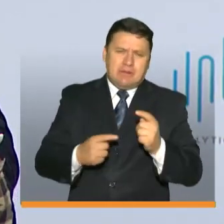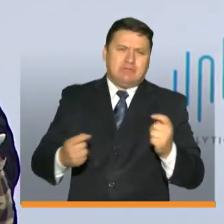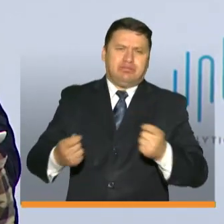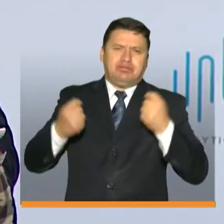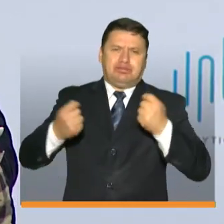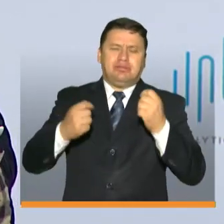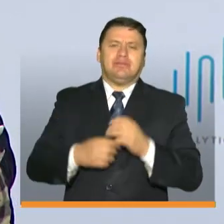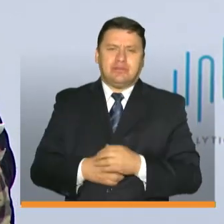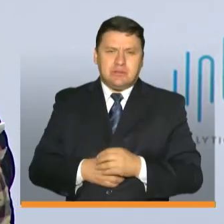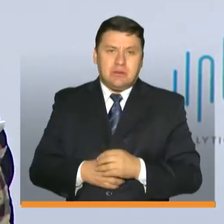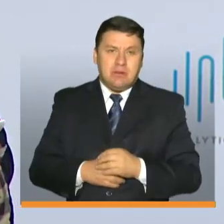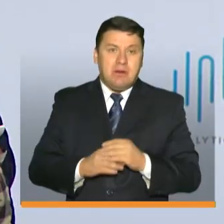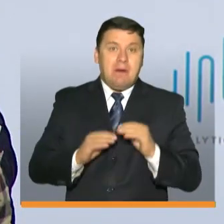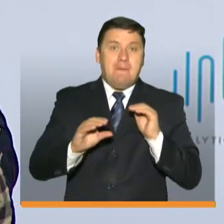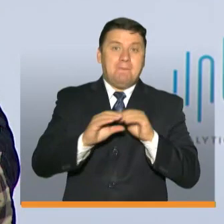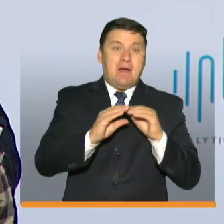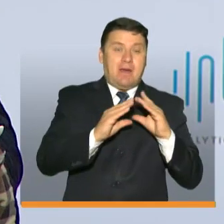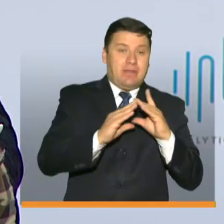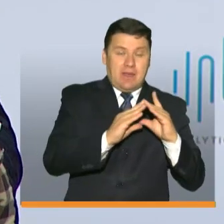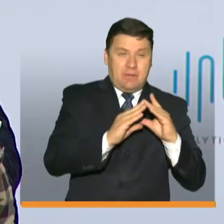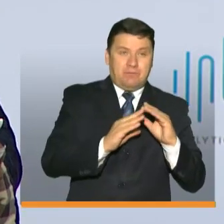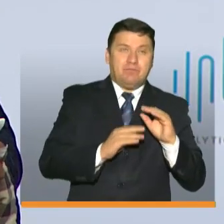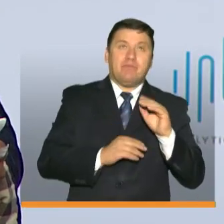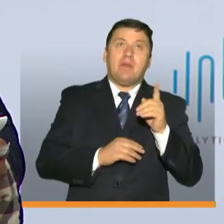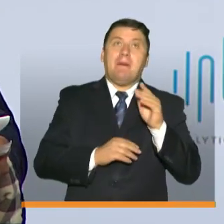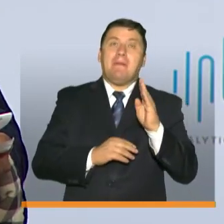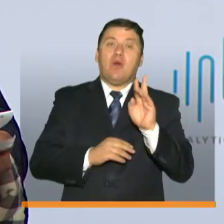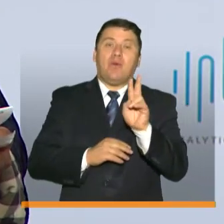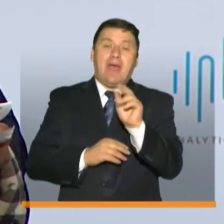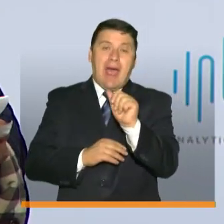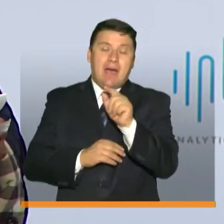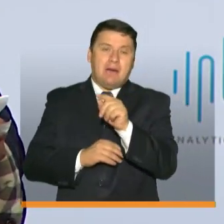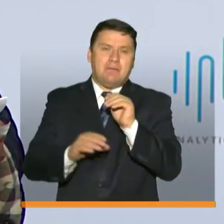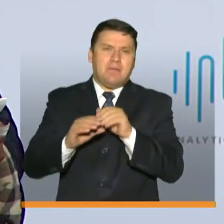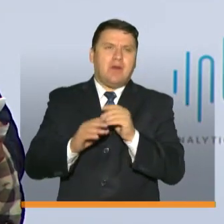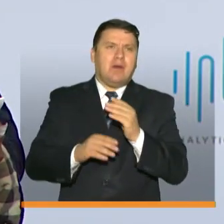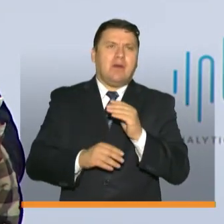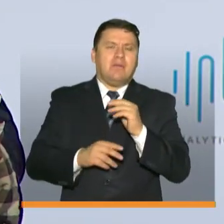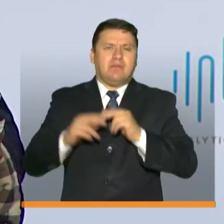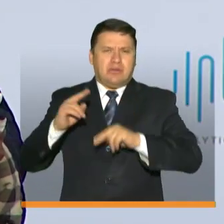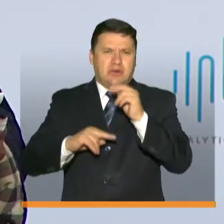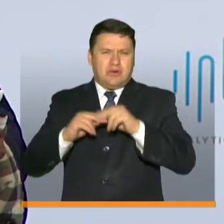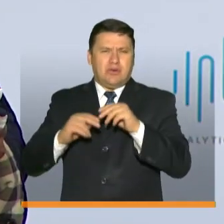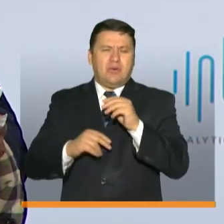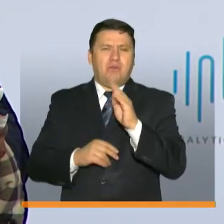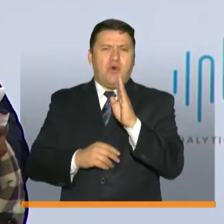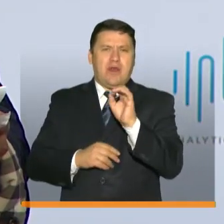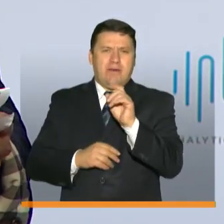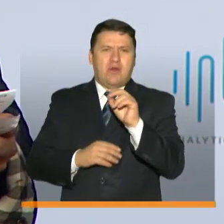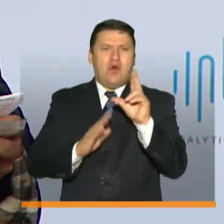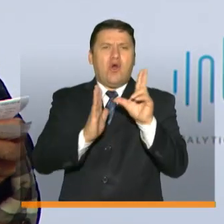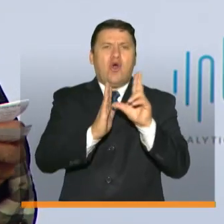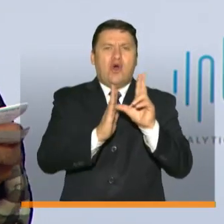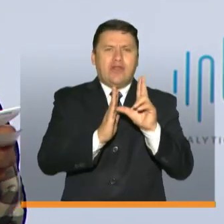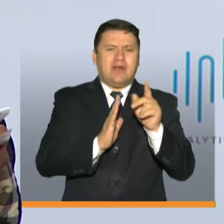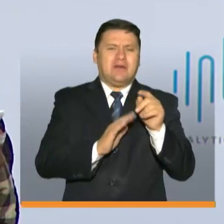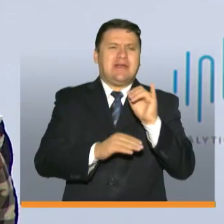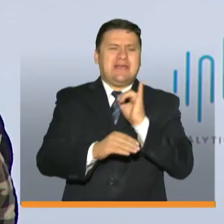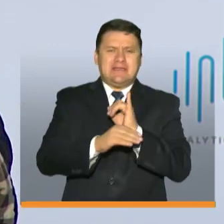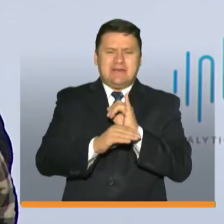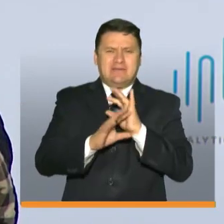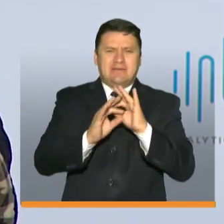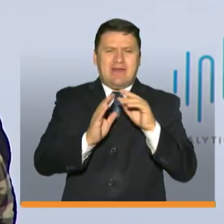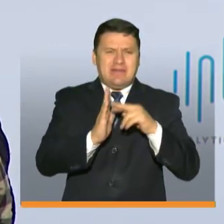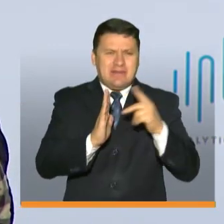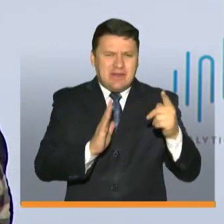campaña el banco de vivienda el banco BVA la constructora Bolívar hoteles y resorts asociación colombiana instituciones de